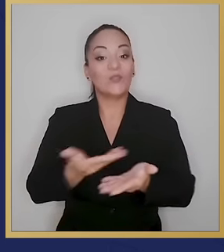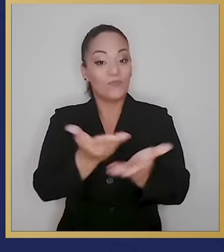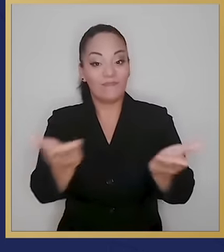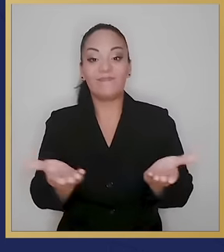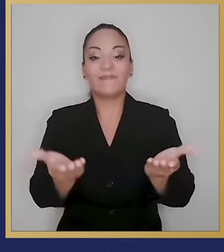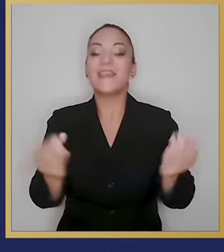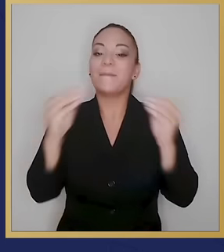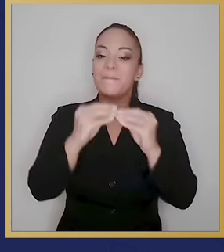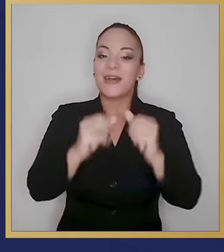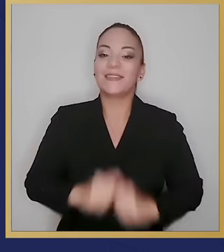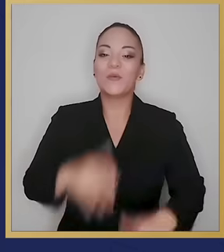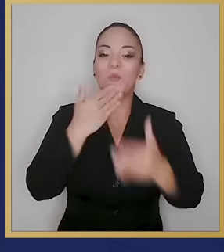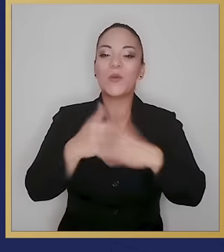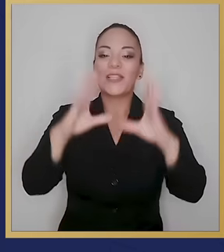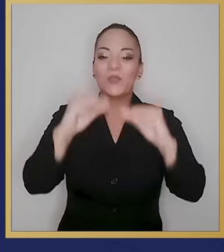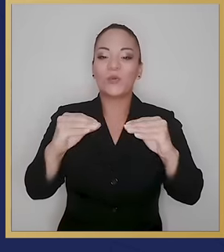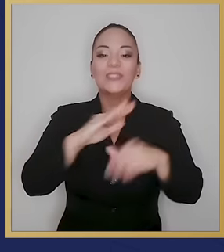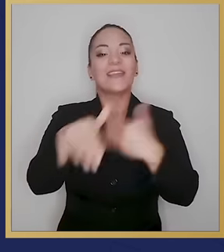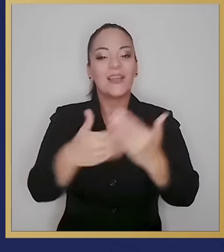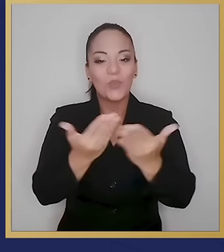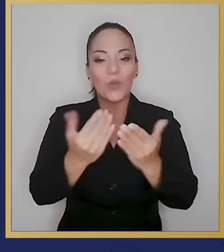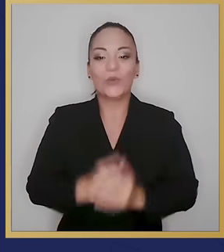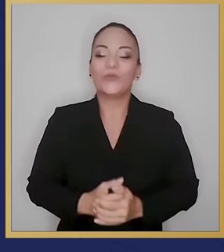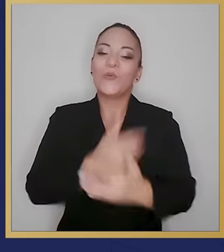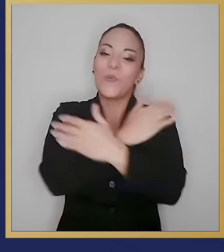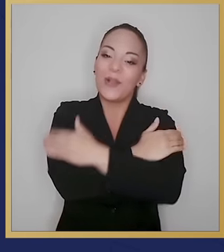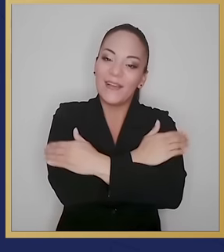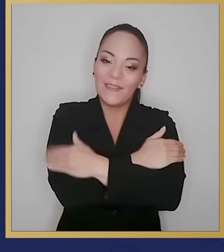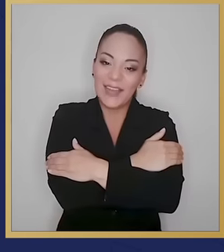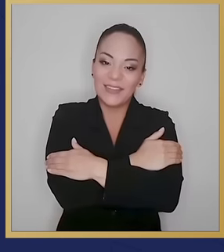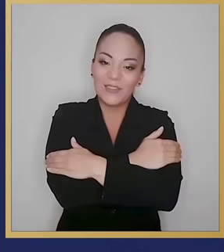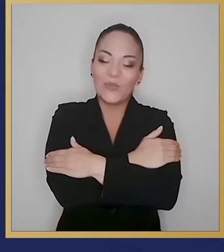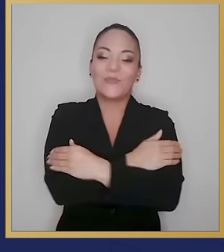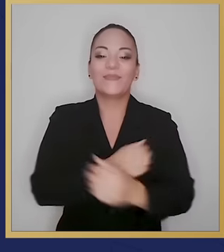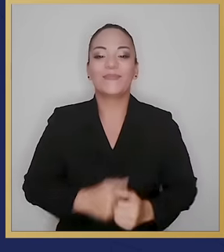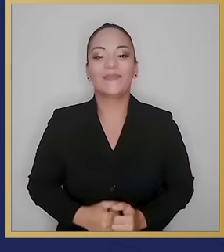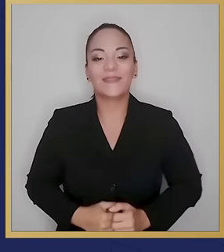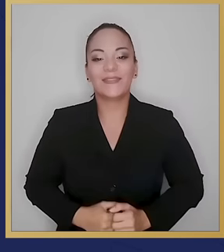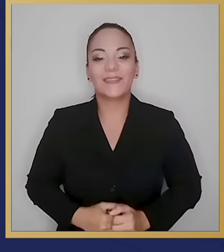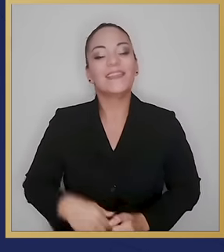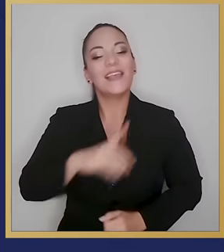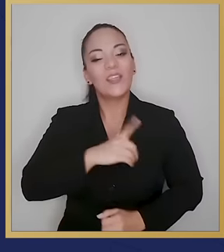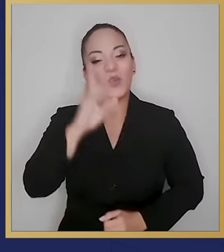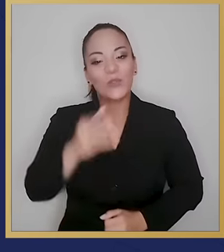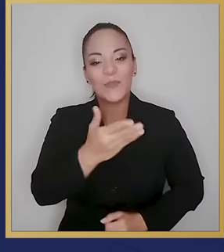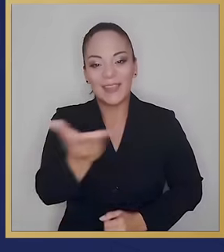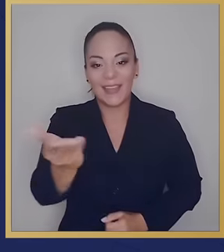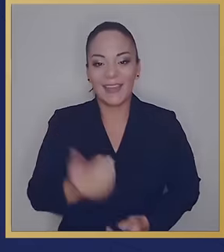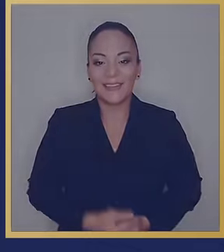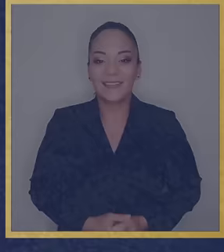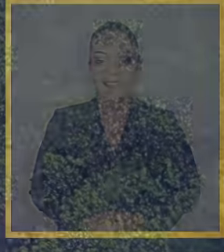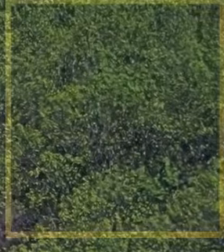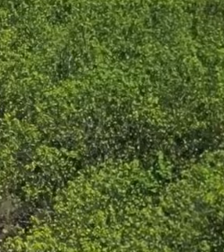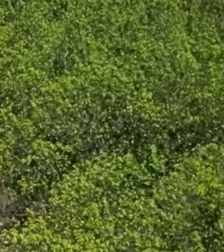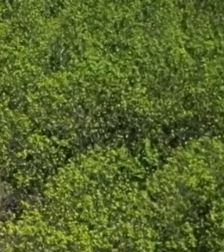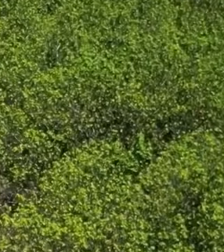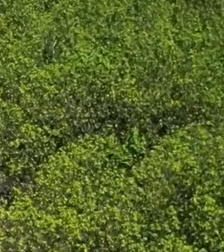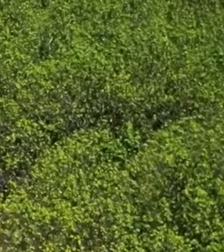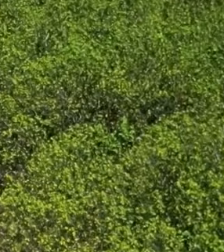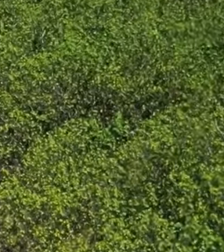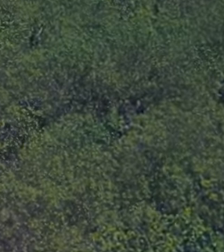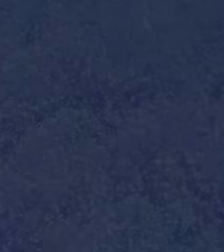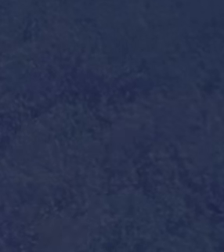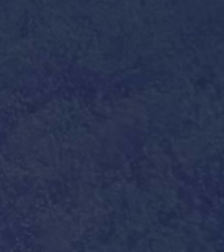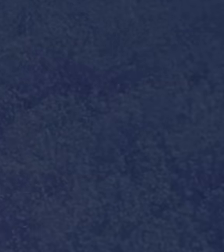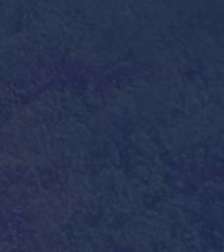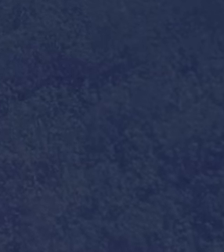y más. Muy buenas noches a todos. Un abrazo fraternal y que Dios los bendiga. Costa Rica